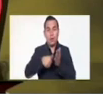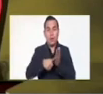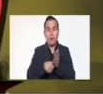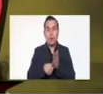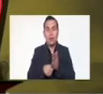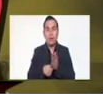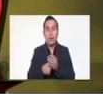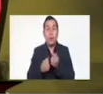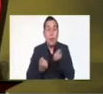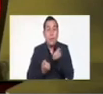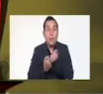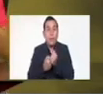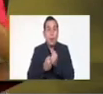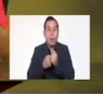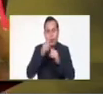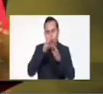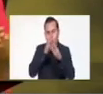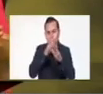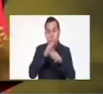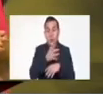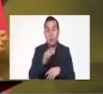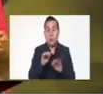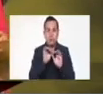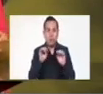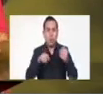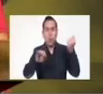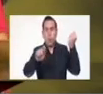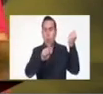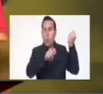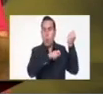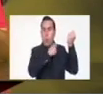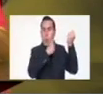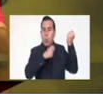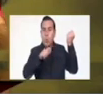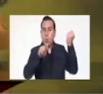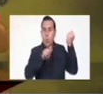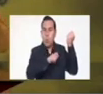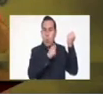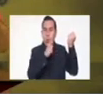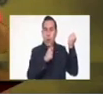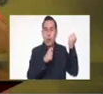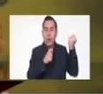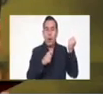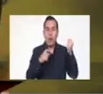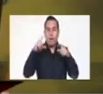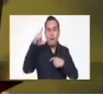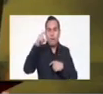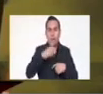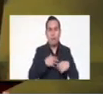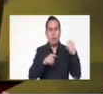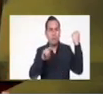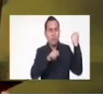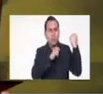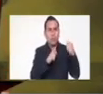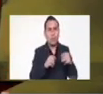empezaron a divulgar el nombre de la muchacha, divulgaron el nombre y todo lo que supuestamente